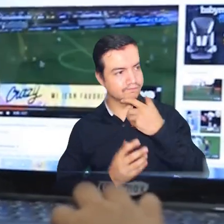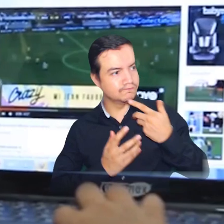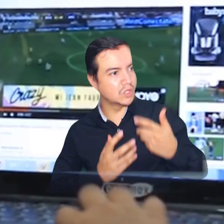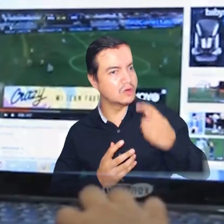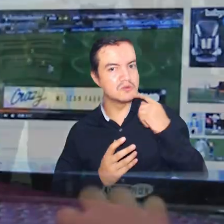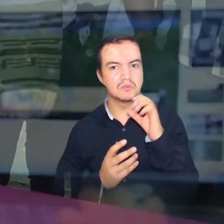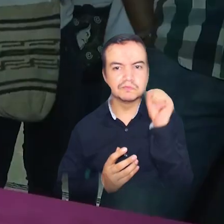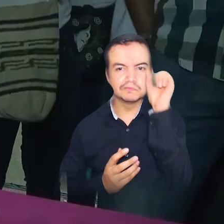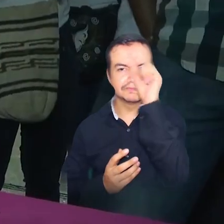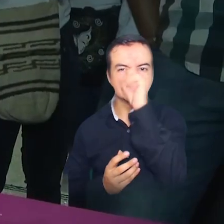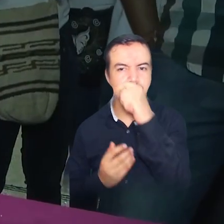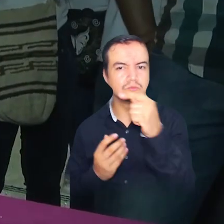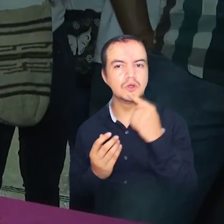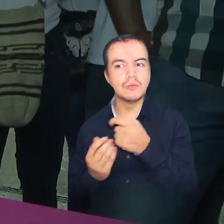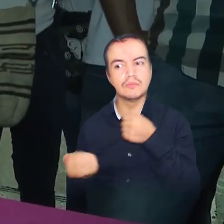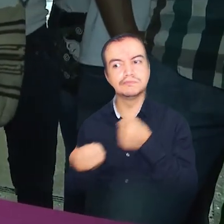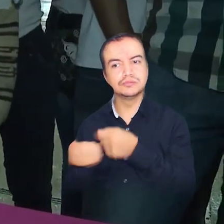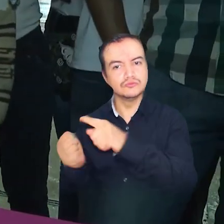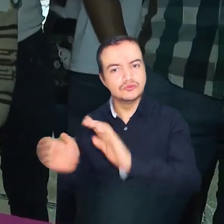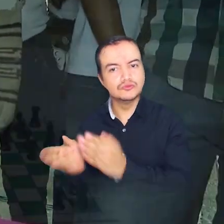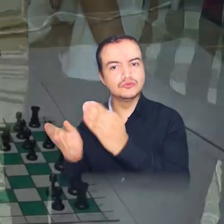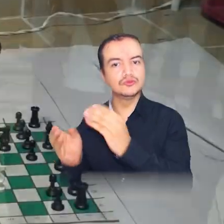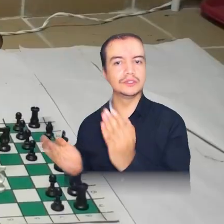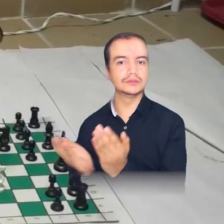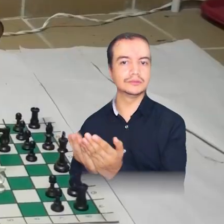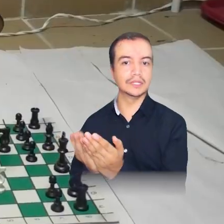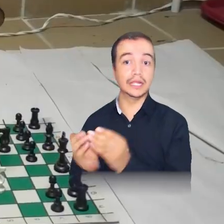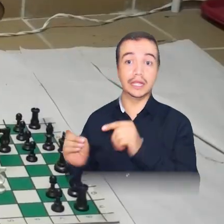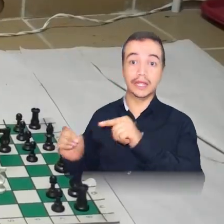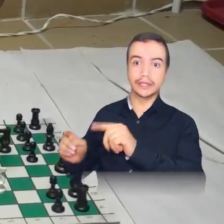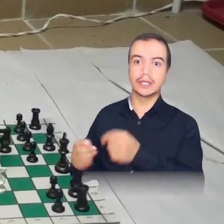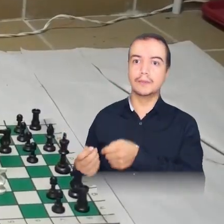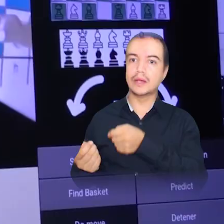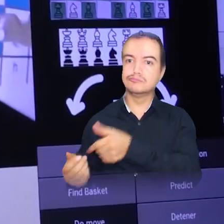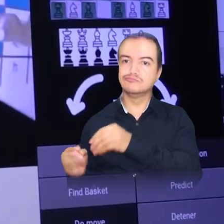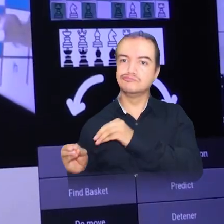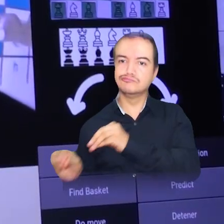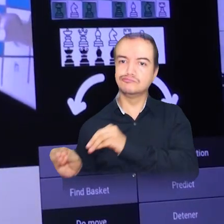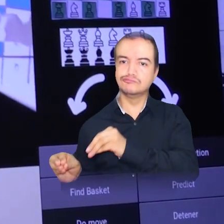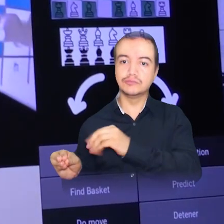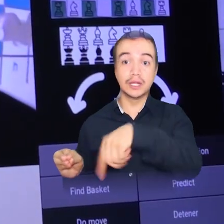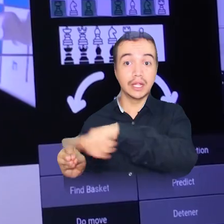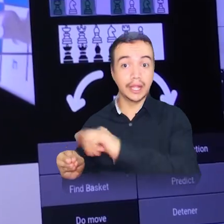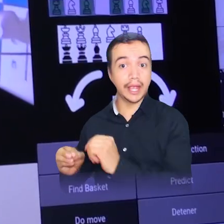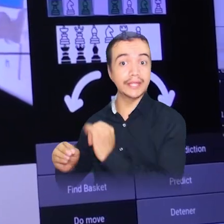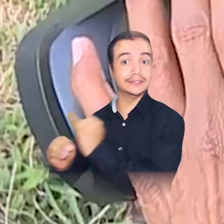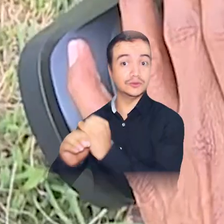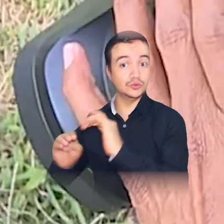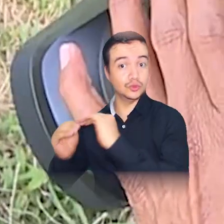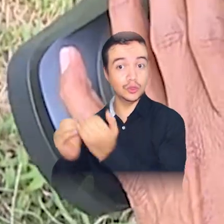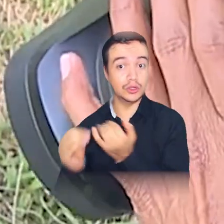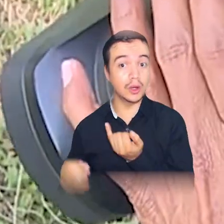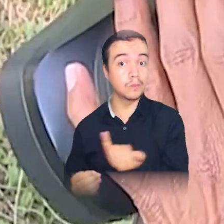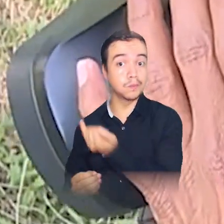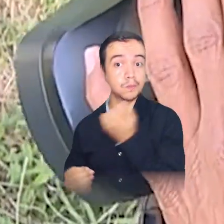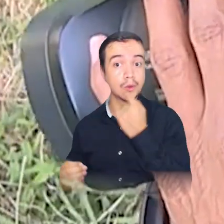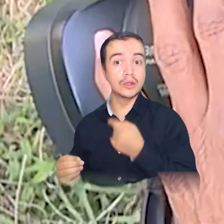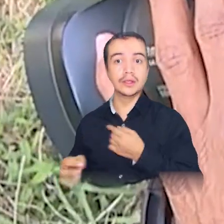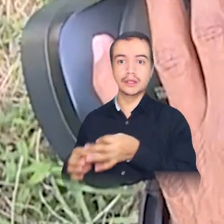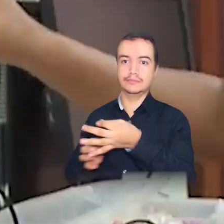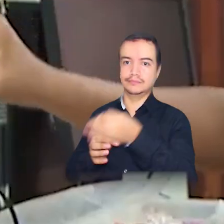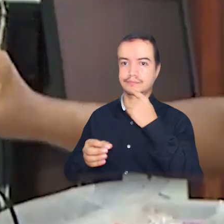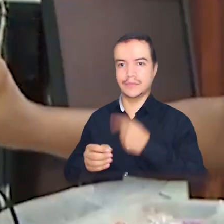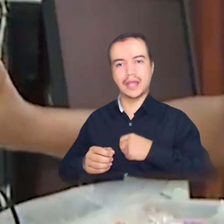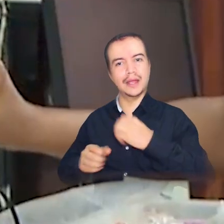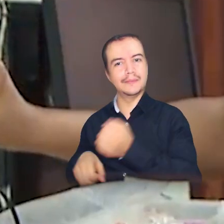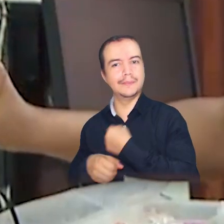diferentes acciones también para fortalecer la educación. Tendremos semilleros de robótica en varias de las instituciones del banco a través